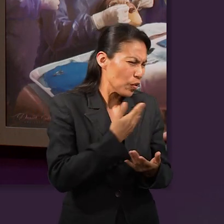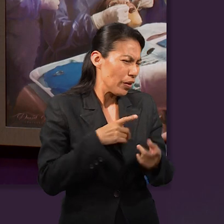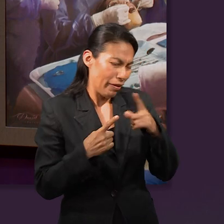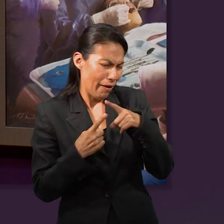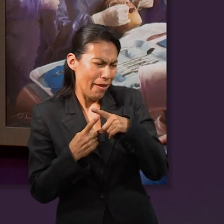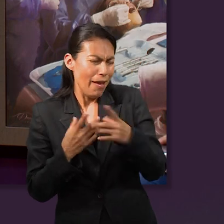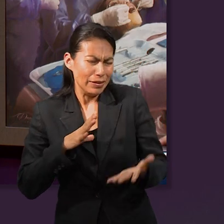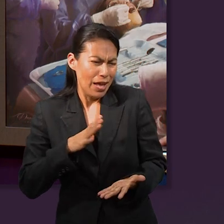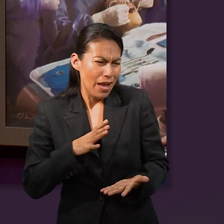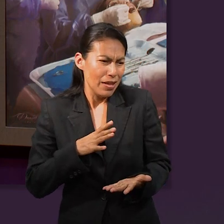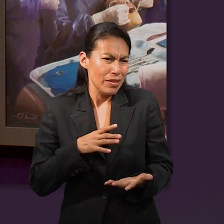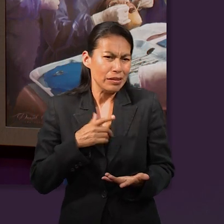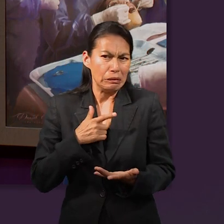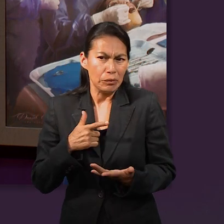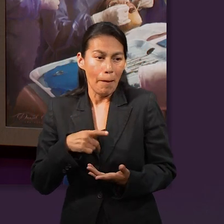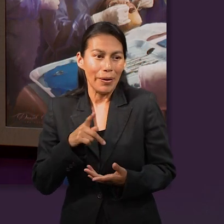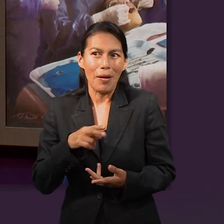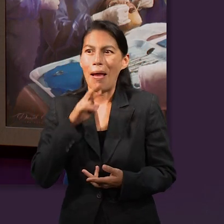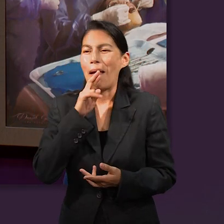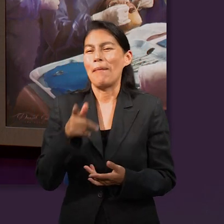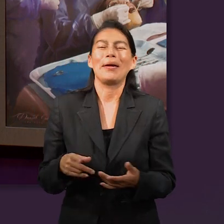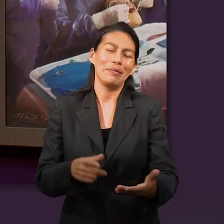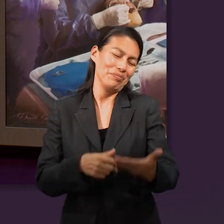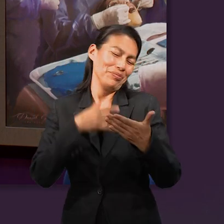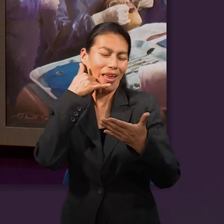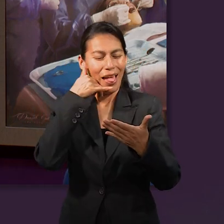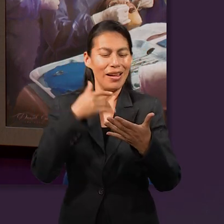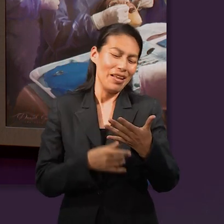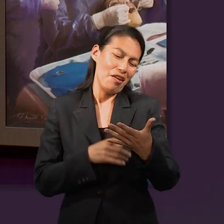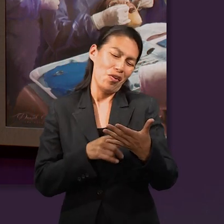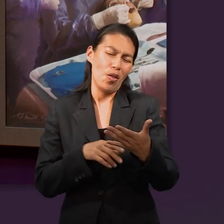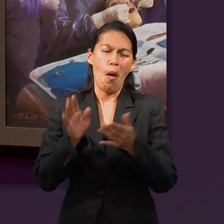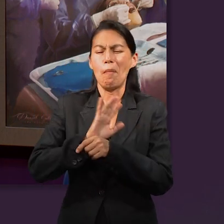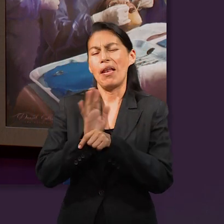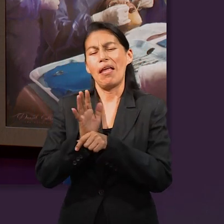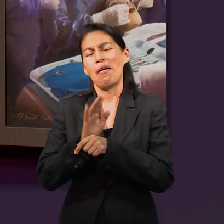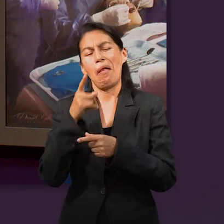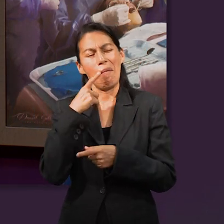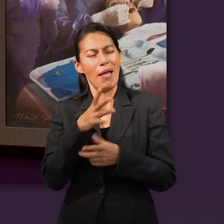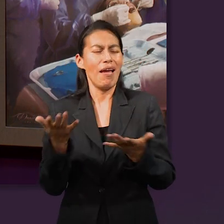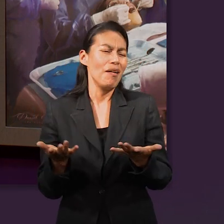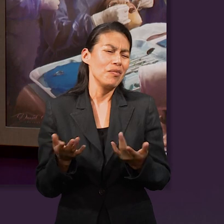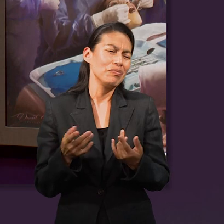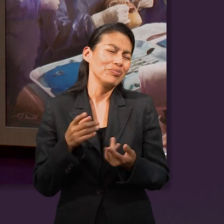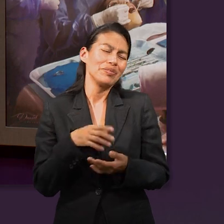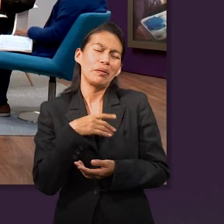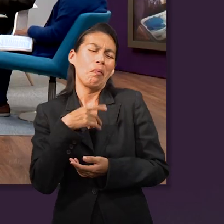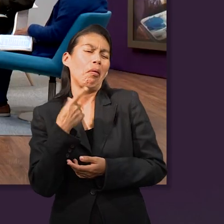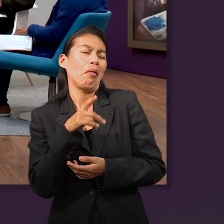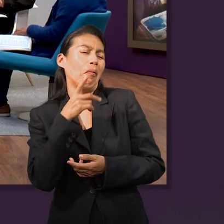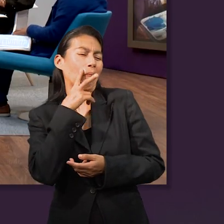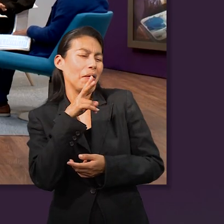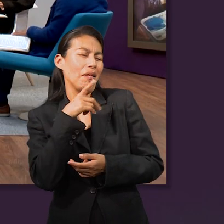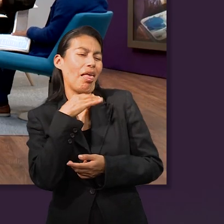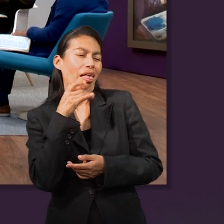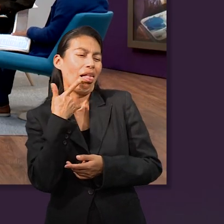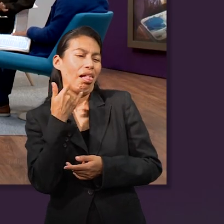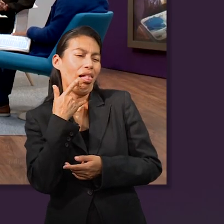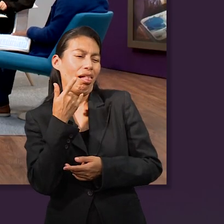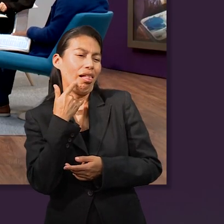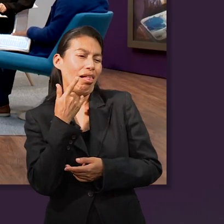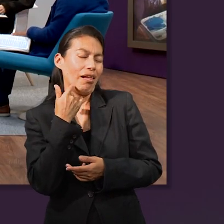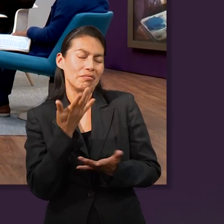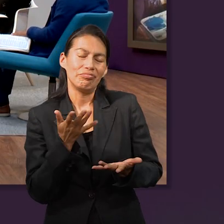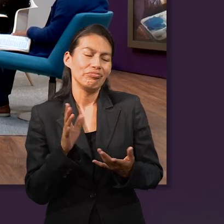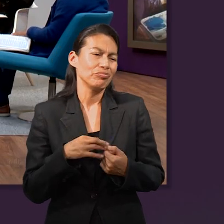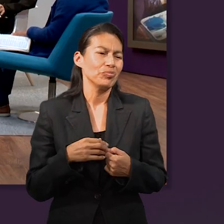Tengo muchas tareas que hacer, pero pues es más divertido el placer inmediato de agarrar el teléfono. Una serie de Netflix, TikTok. serie, sí, me veo un capítulo,